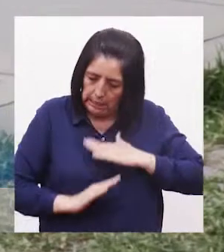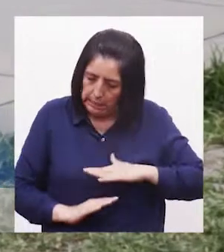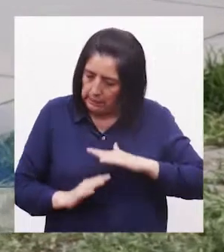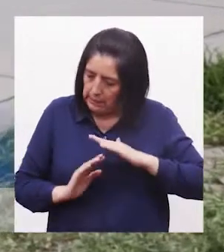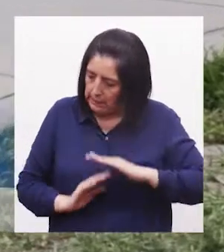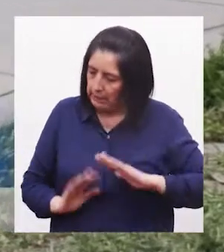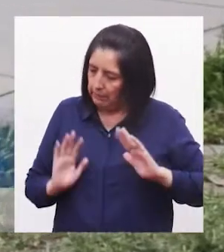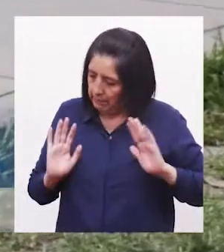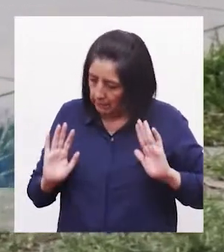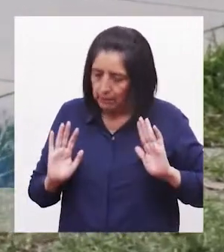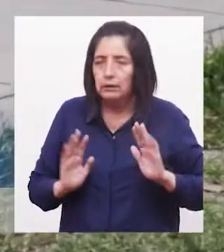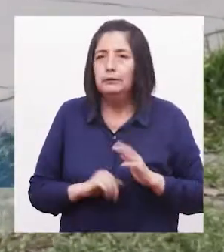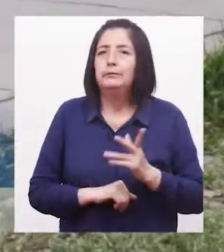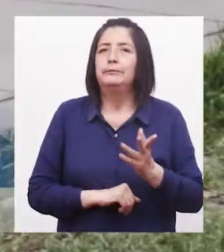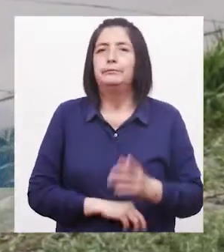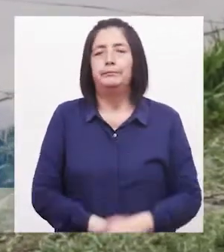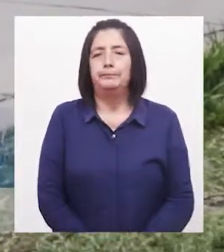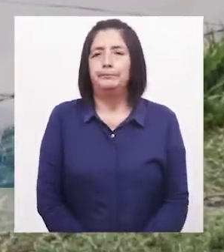que me voy a calmar